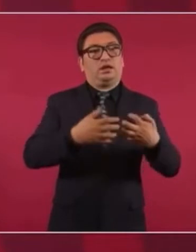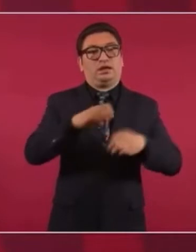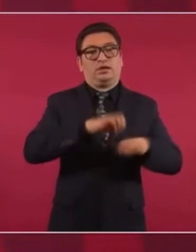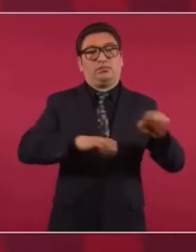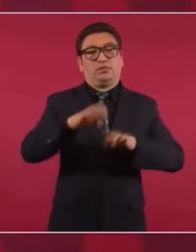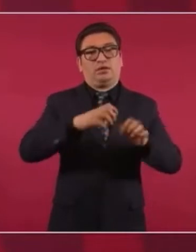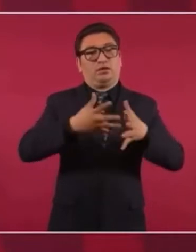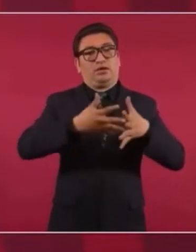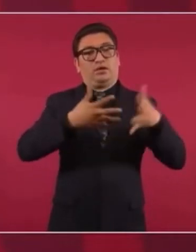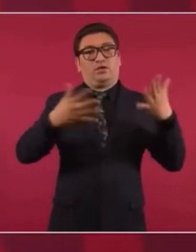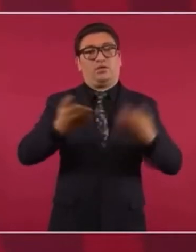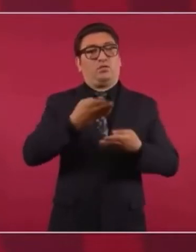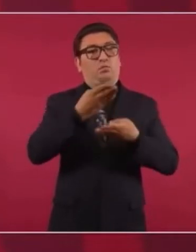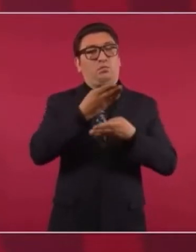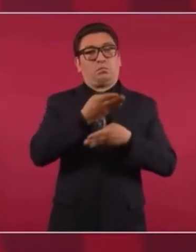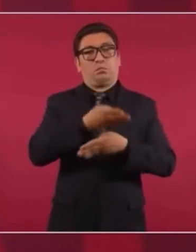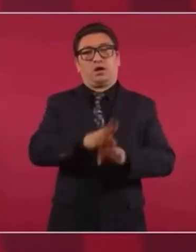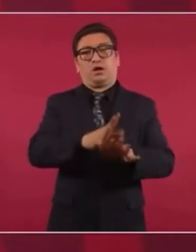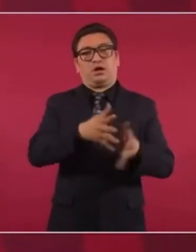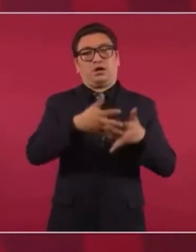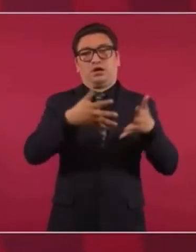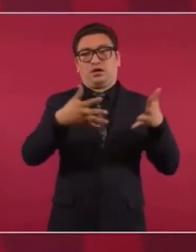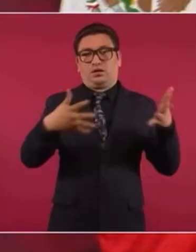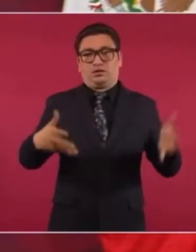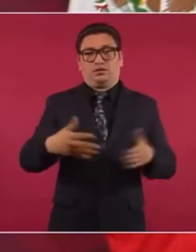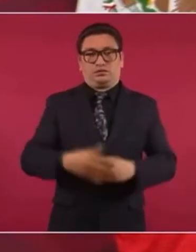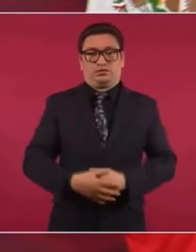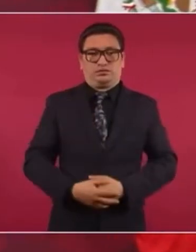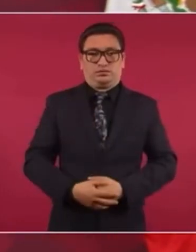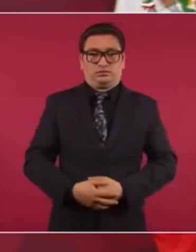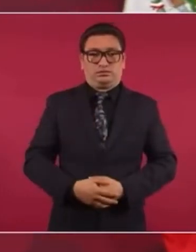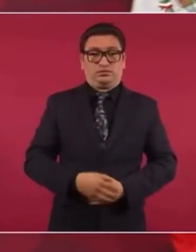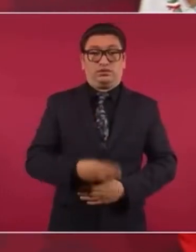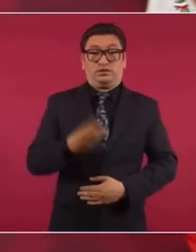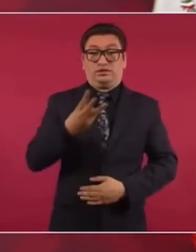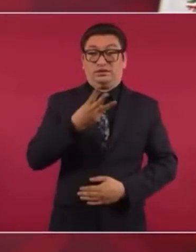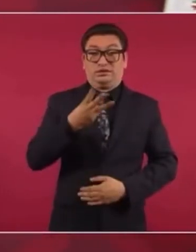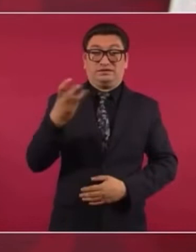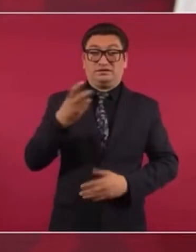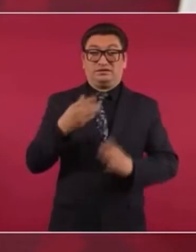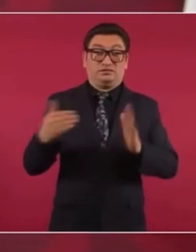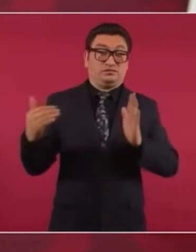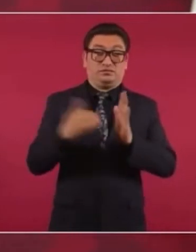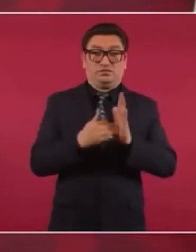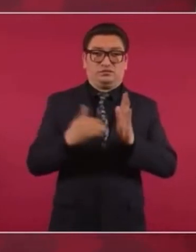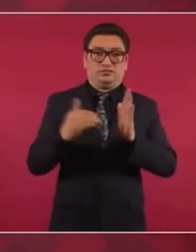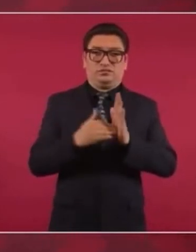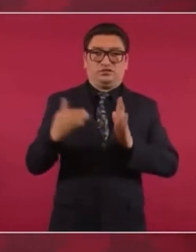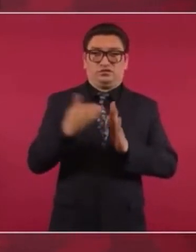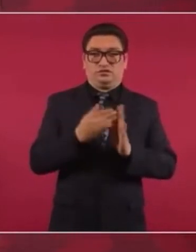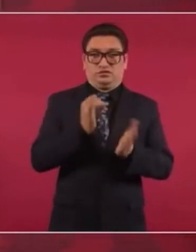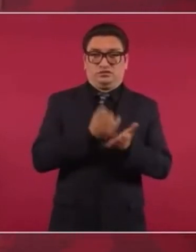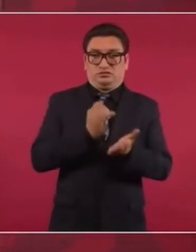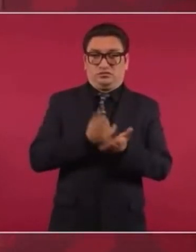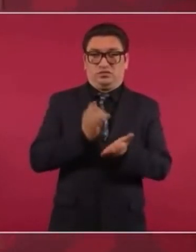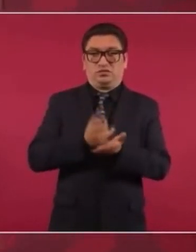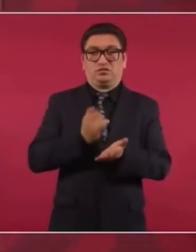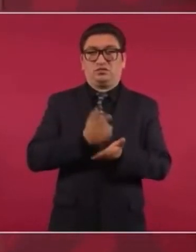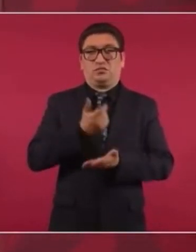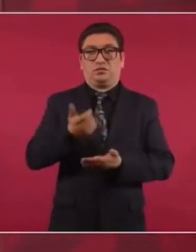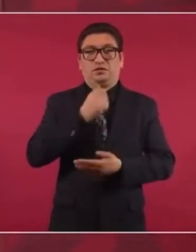bancos más de trescientos mil millones de pesos en impuestos?